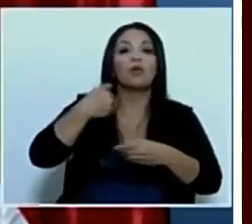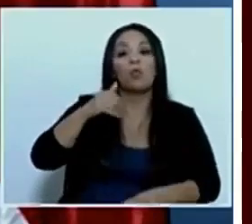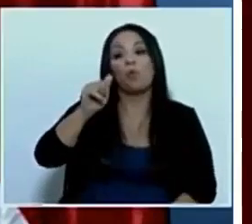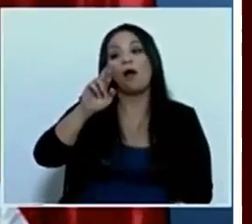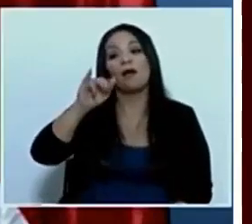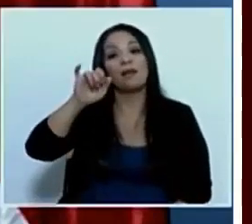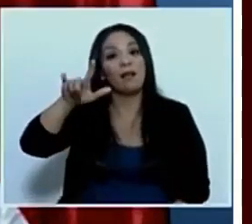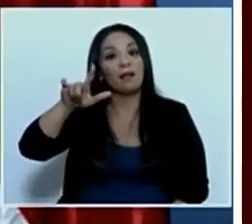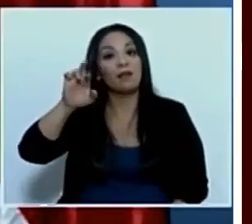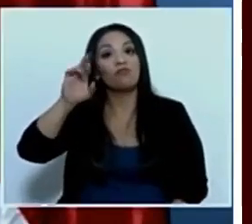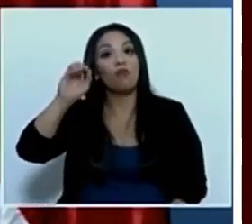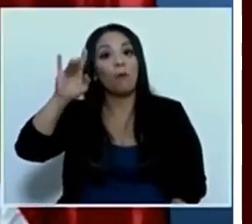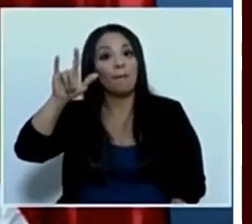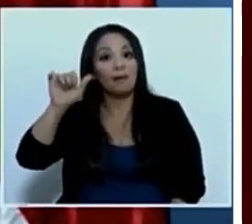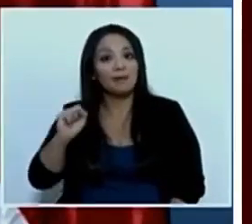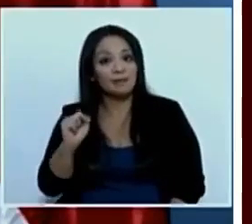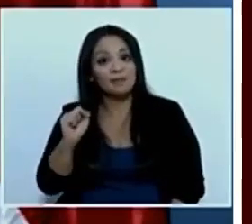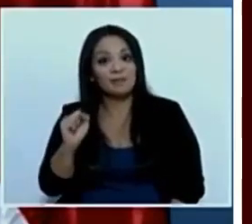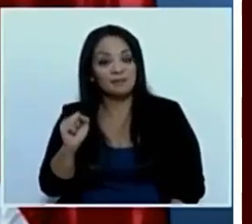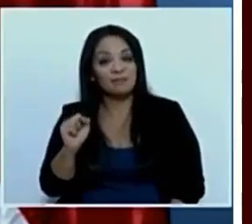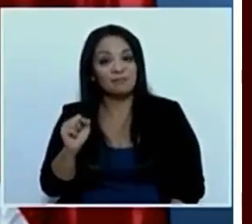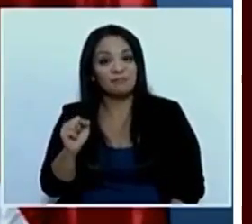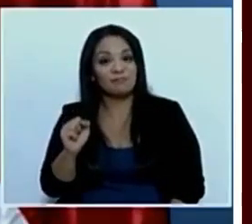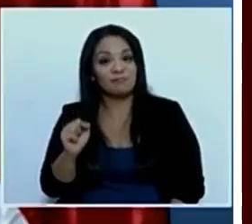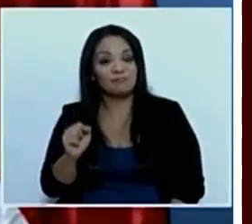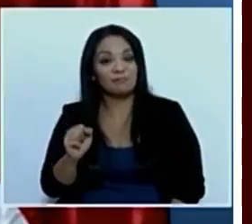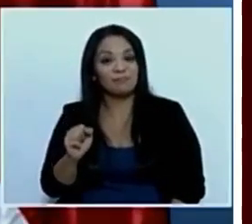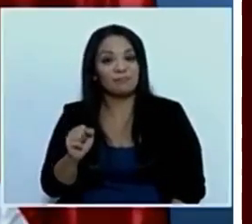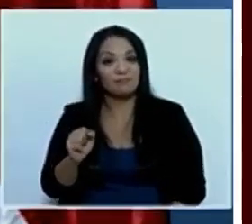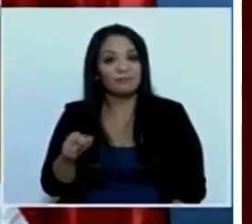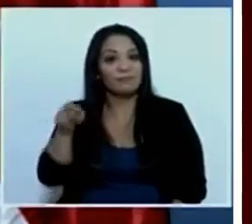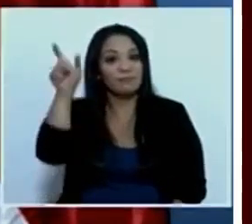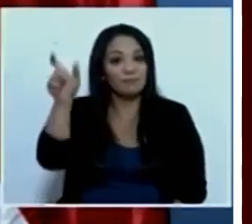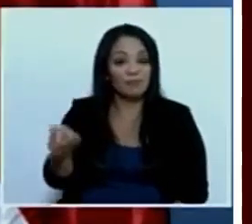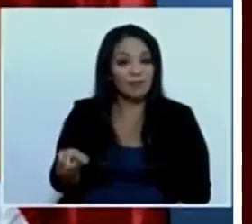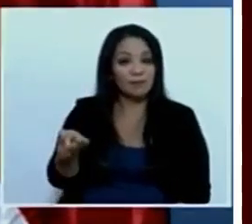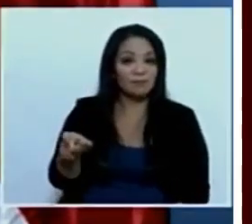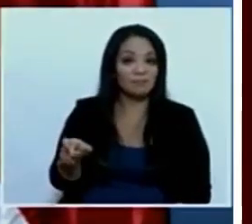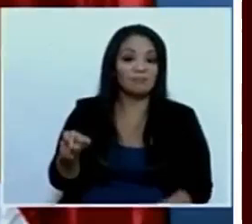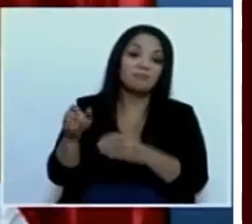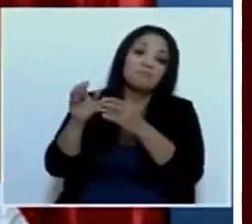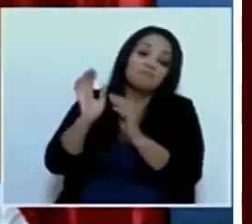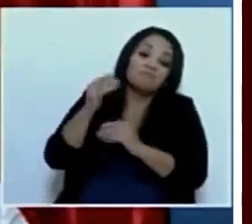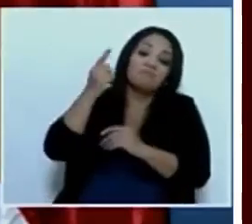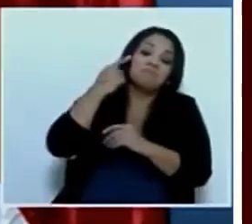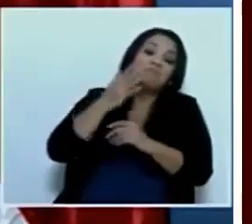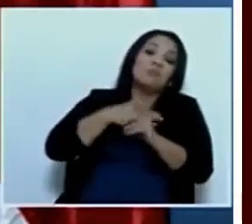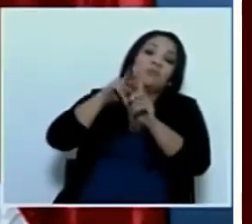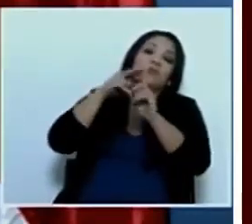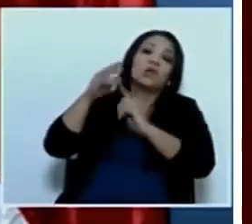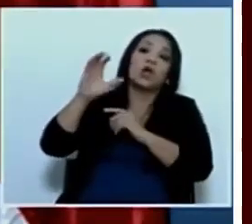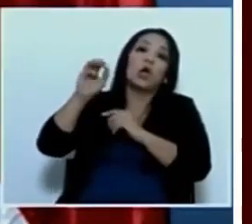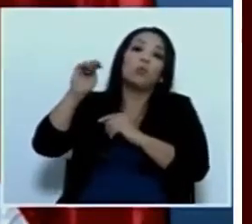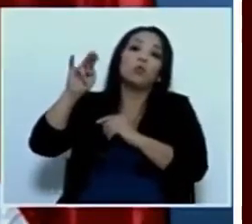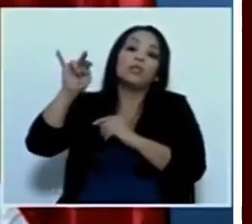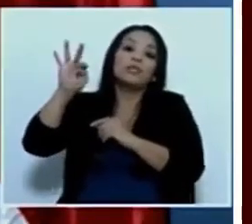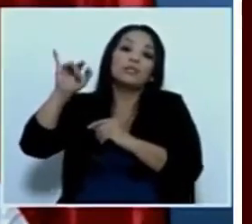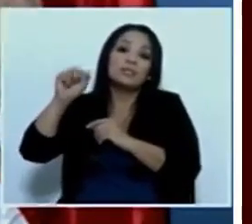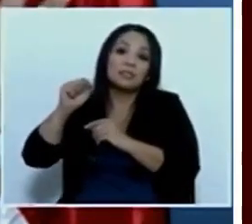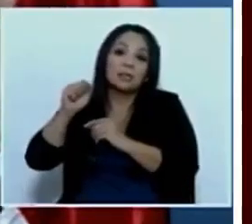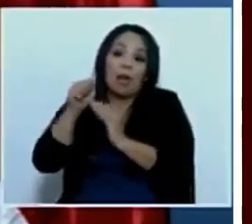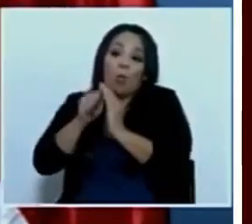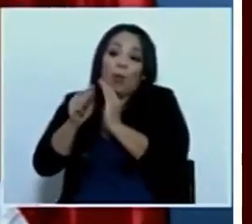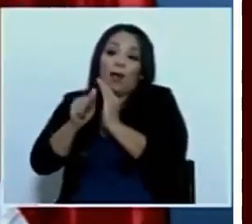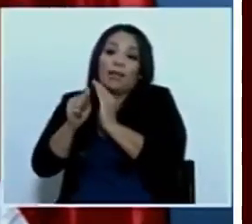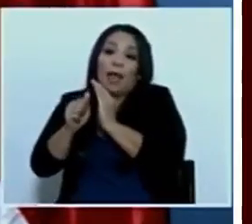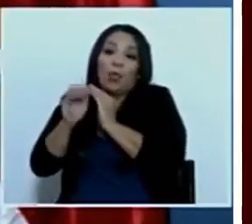Robles, que es un comunista, desde mi punto de vista, reprimido en el clóset, que no lo han